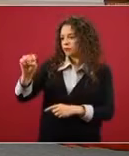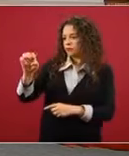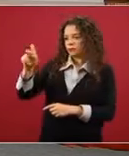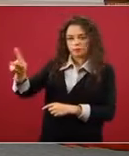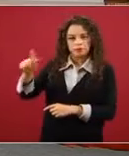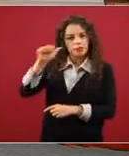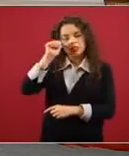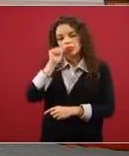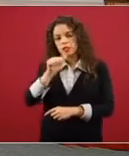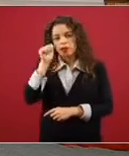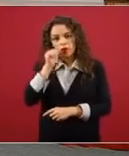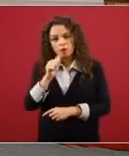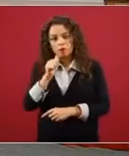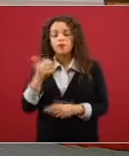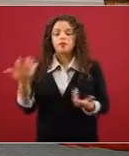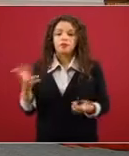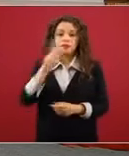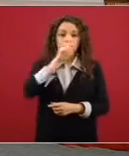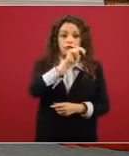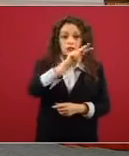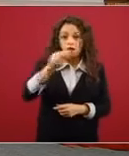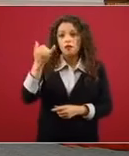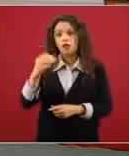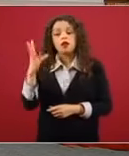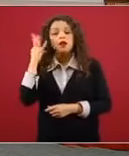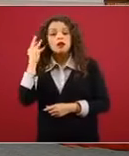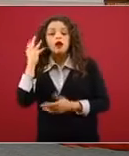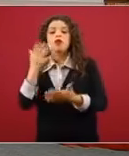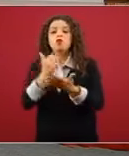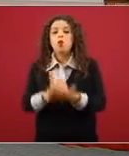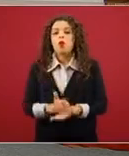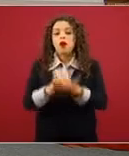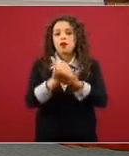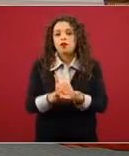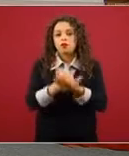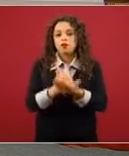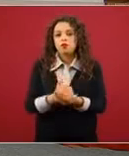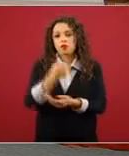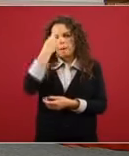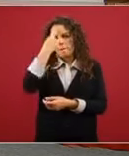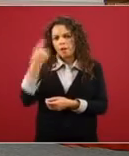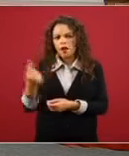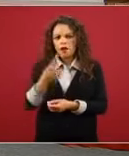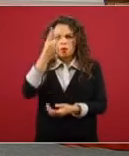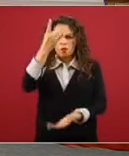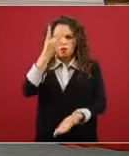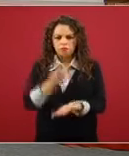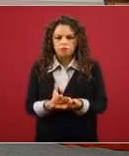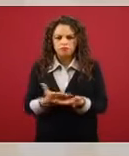televisoras y radiodifusoras que nos ayudasen, pues fueran simplemente quienes